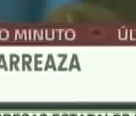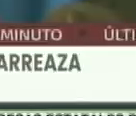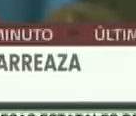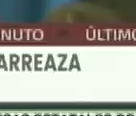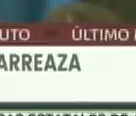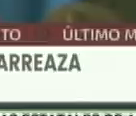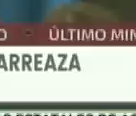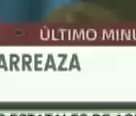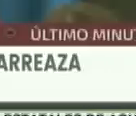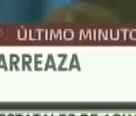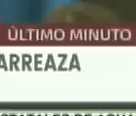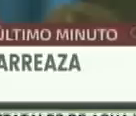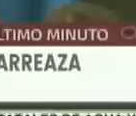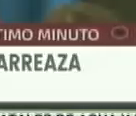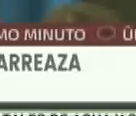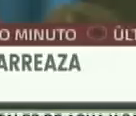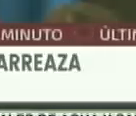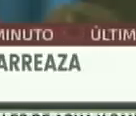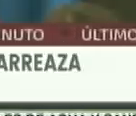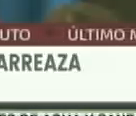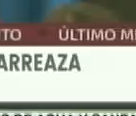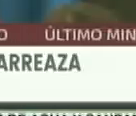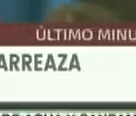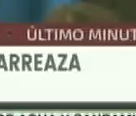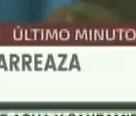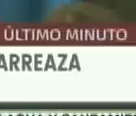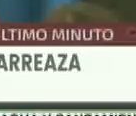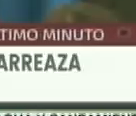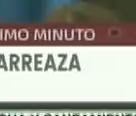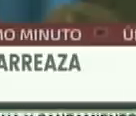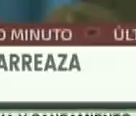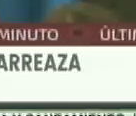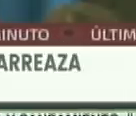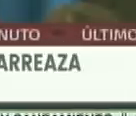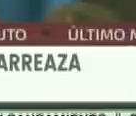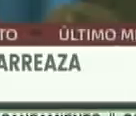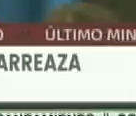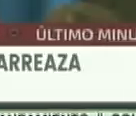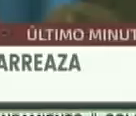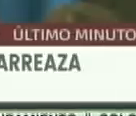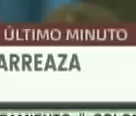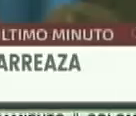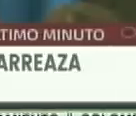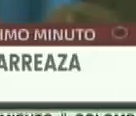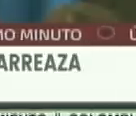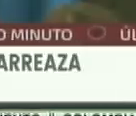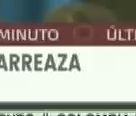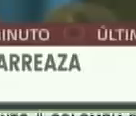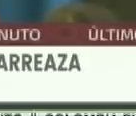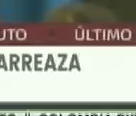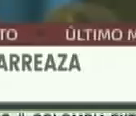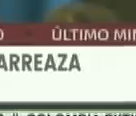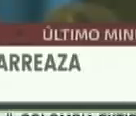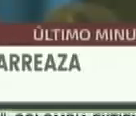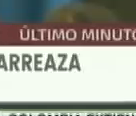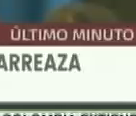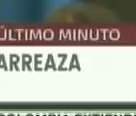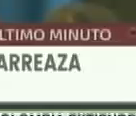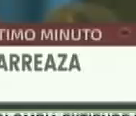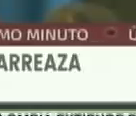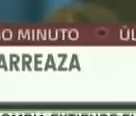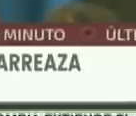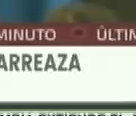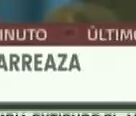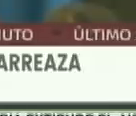pequeño párrafo del artículo del presidente Vladimir Putin. 75 años de la gran victoria, una